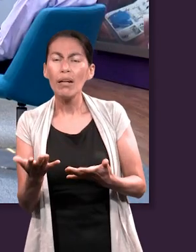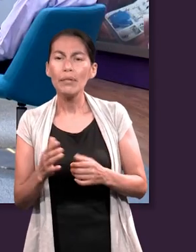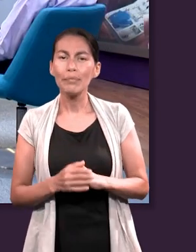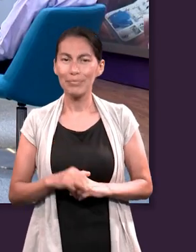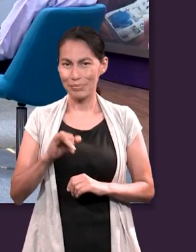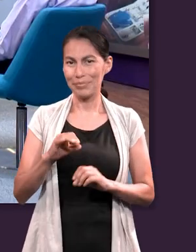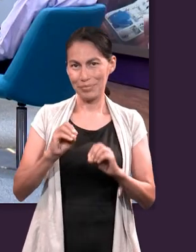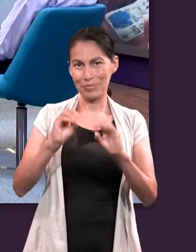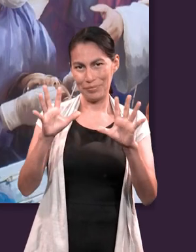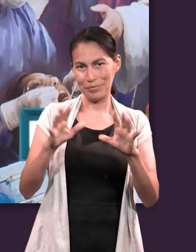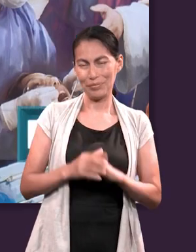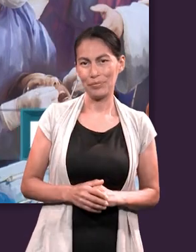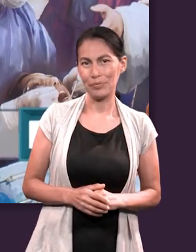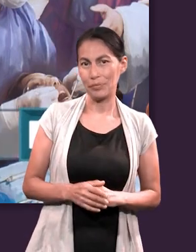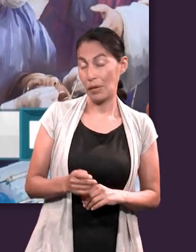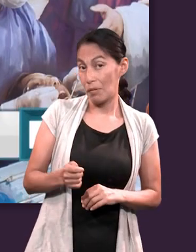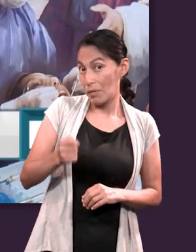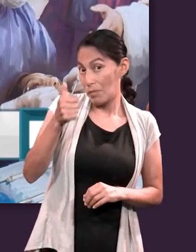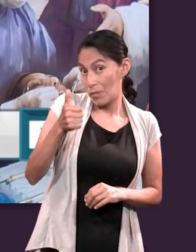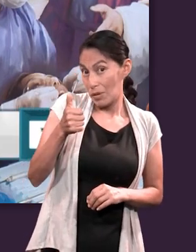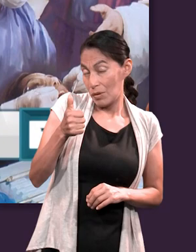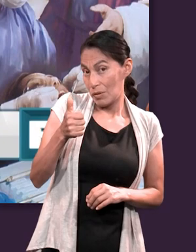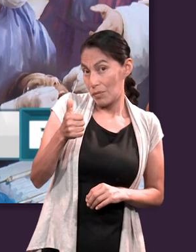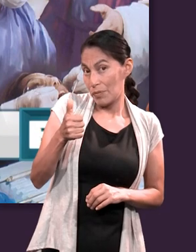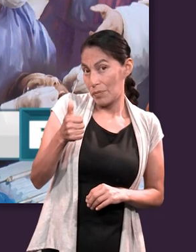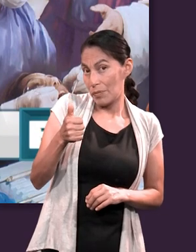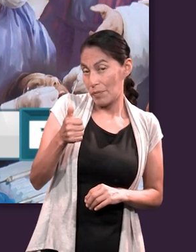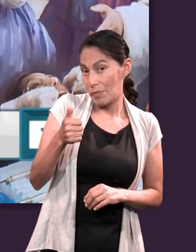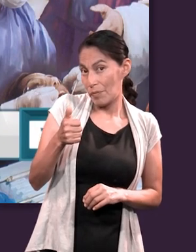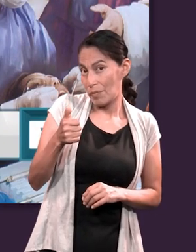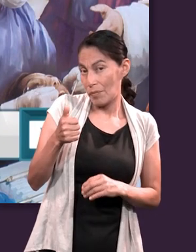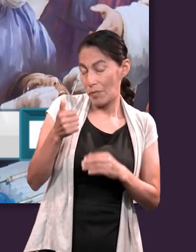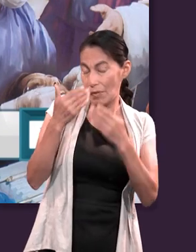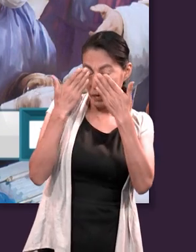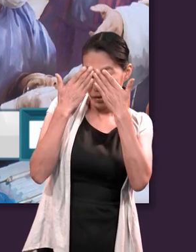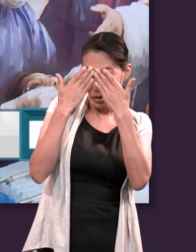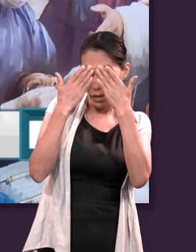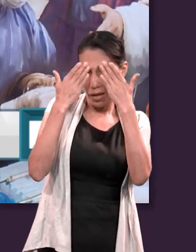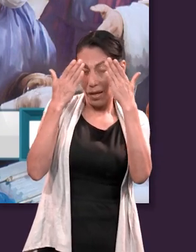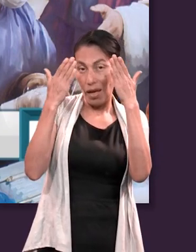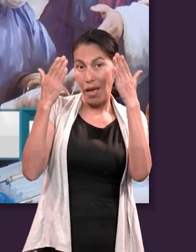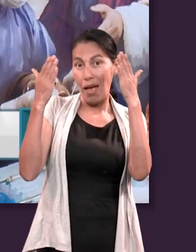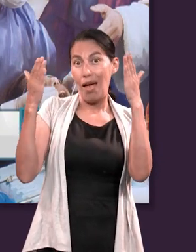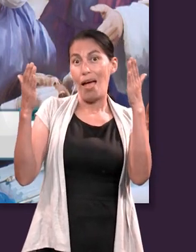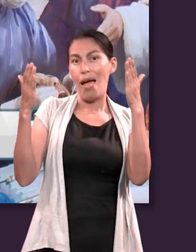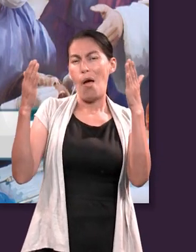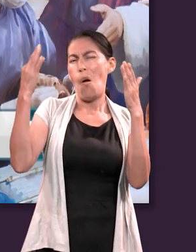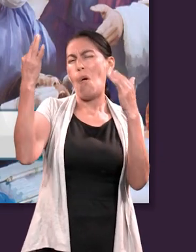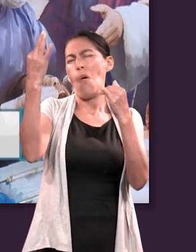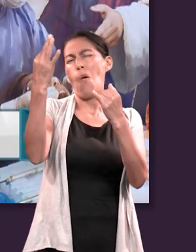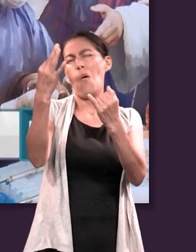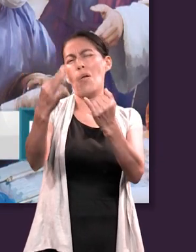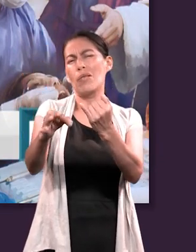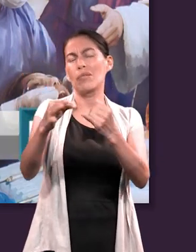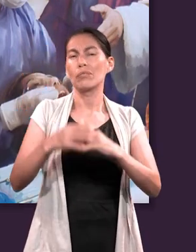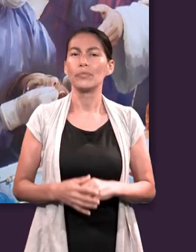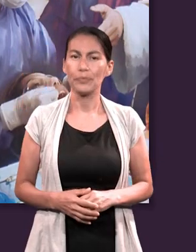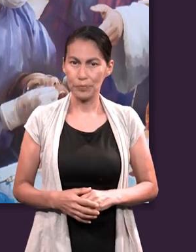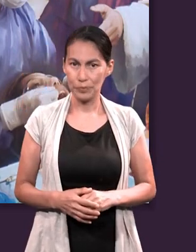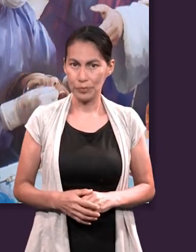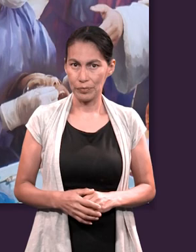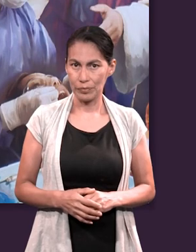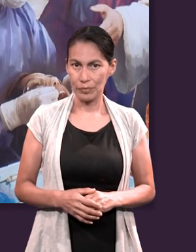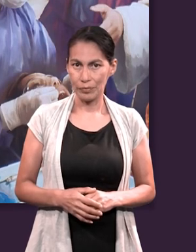en ese versículo? Claro que sí. Primero nos va a dar una pequeña vislumbre de la escena final, del